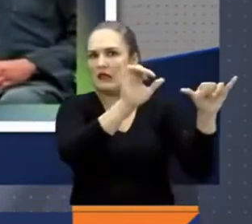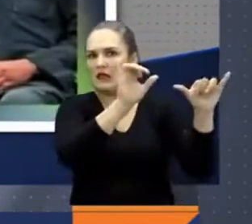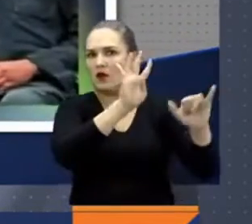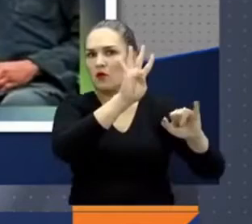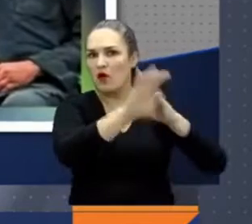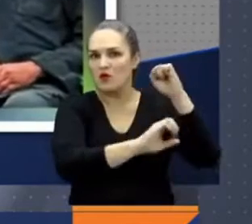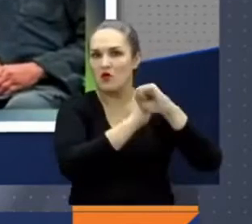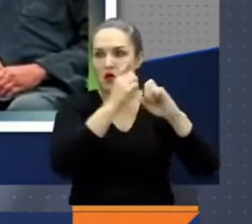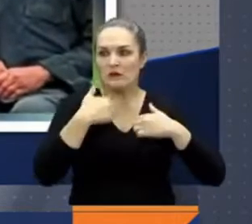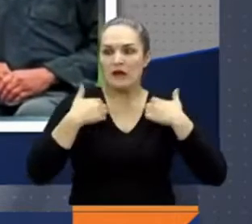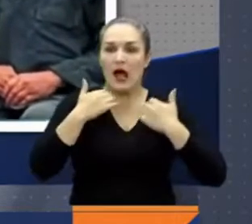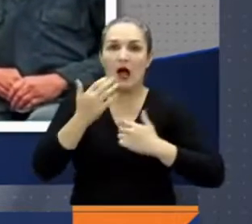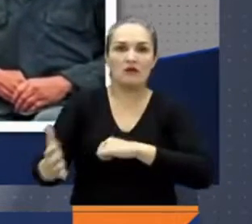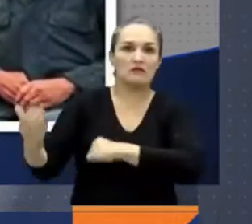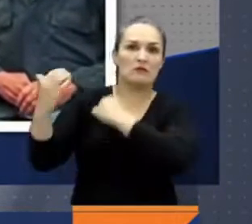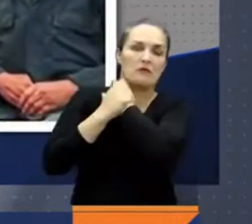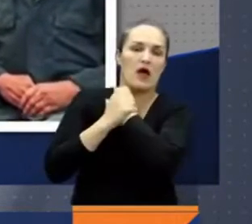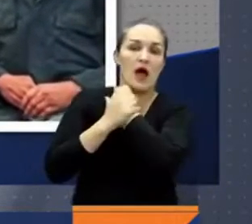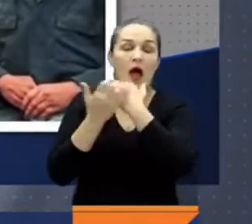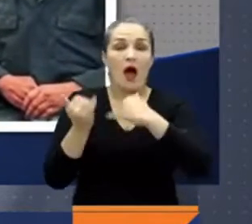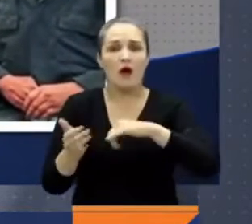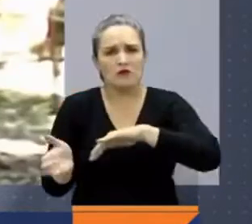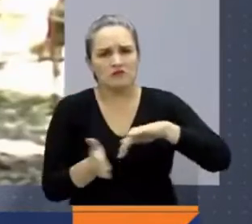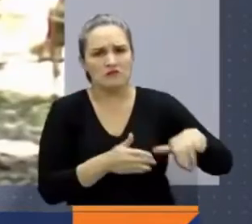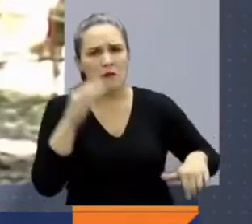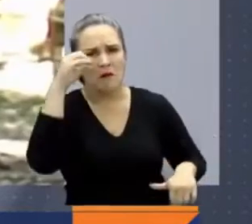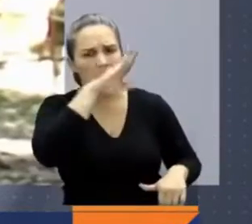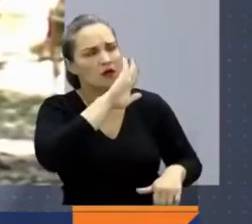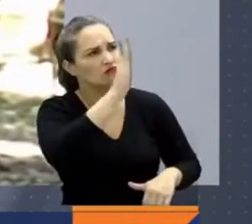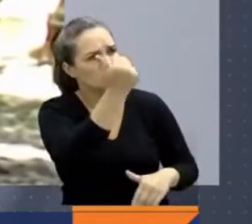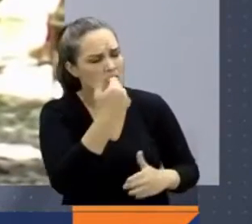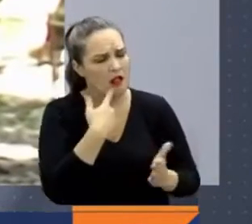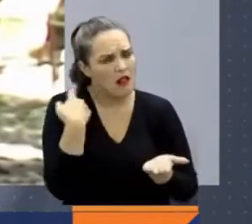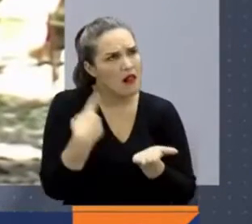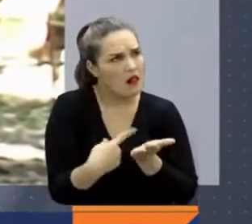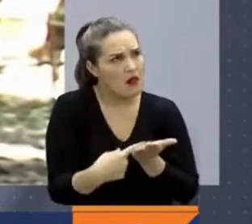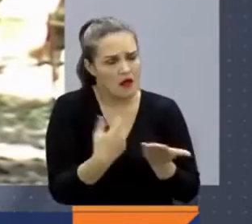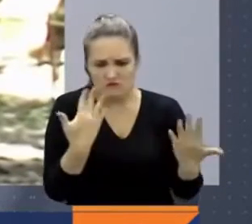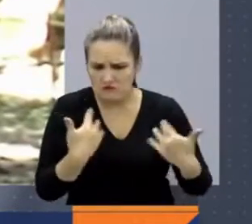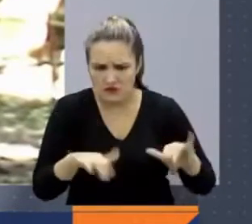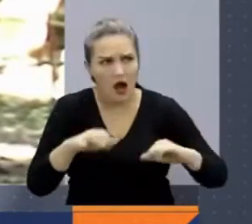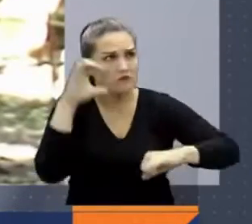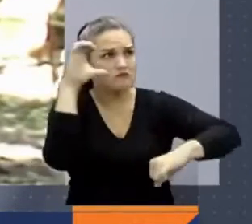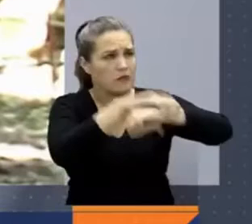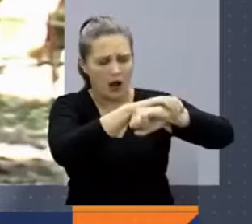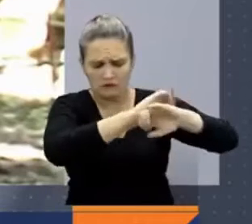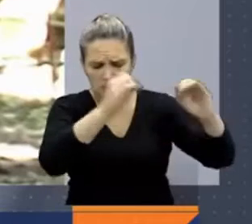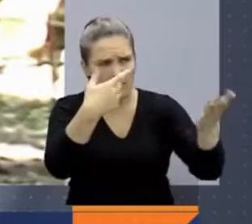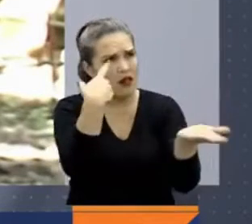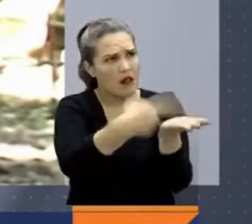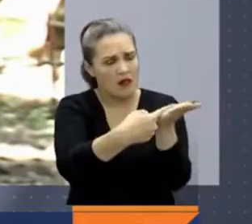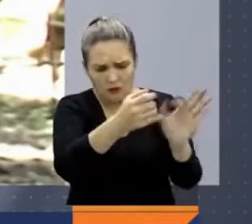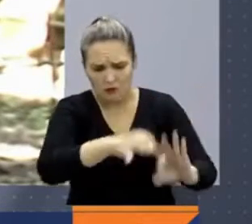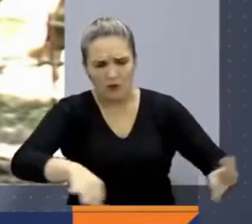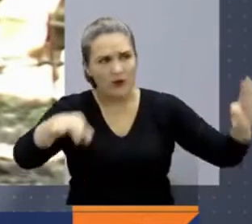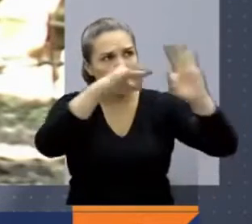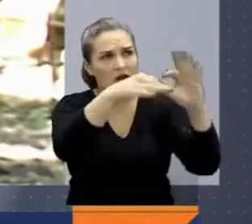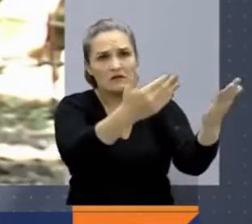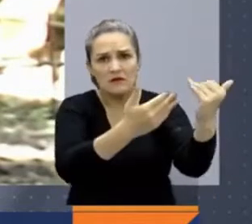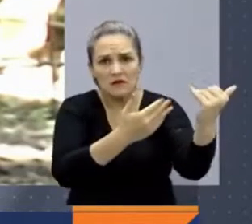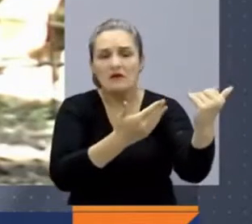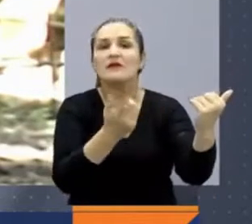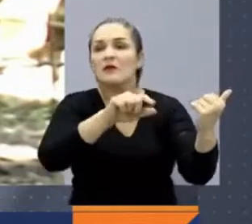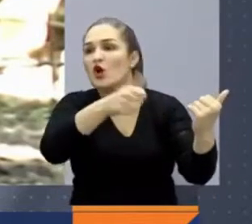Ahora, en medio de los planes de paz del gobierno Petro, seguramente cumplirá un papel clave en los diálogos con los otros integrantes de la